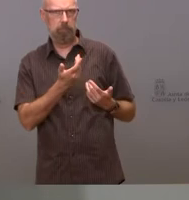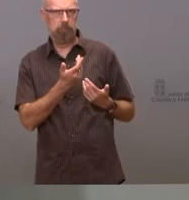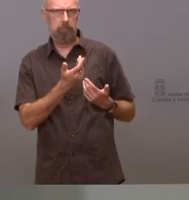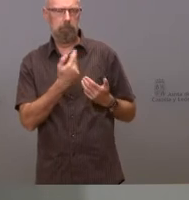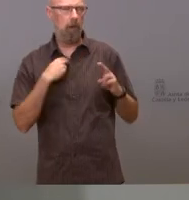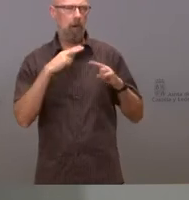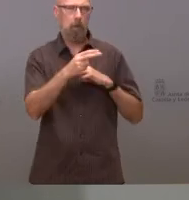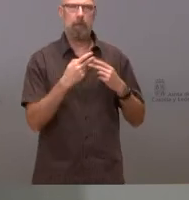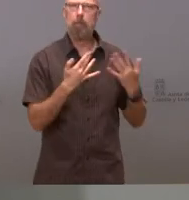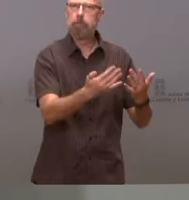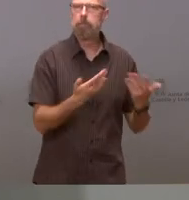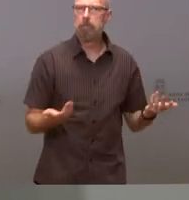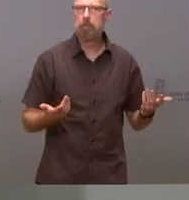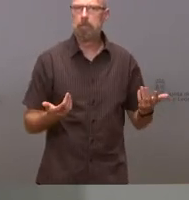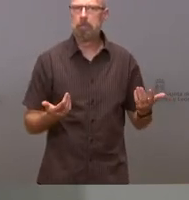tiempo en contestar